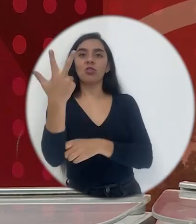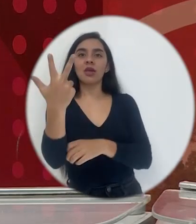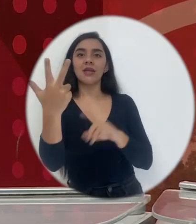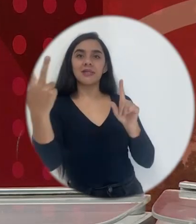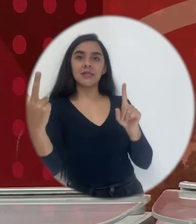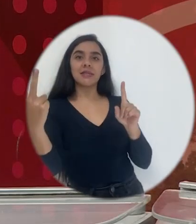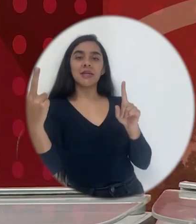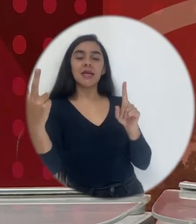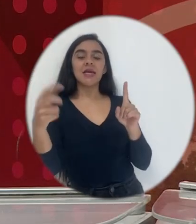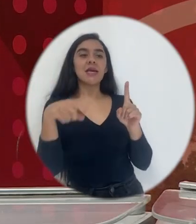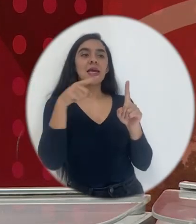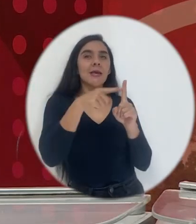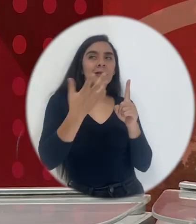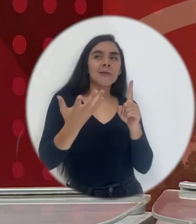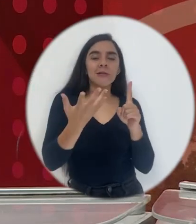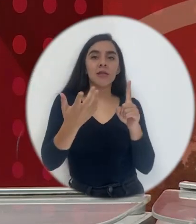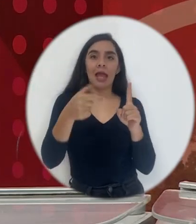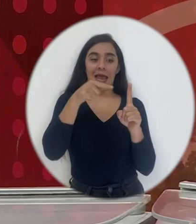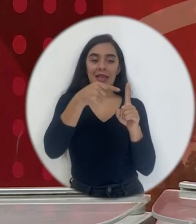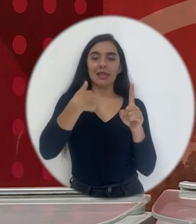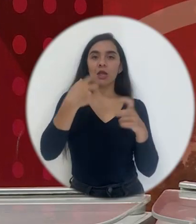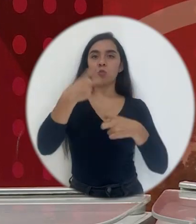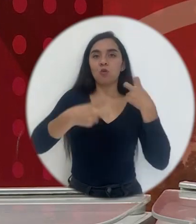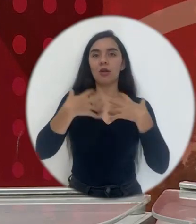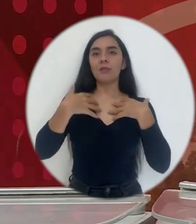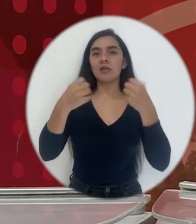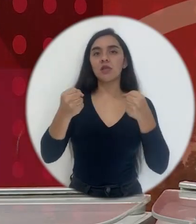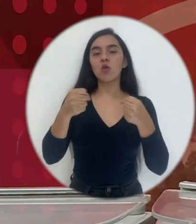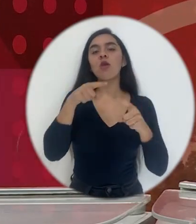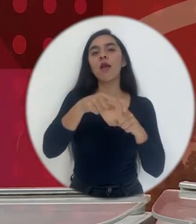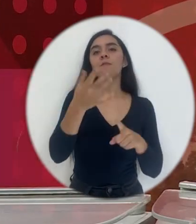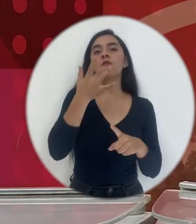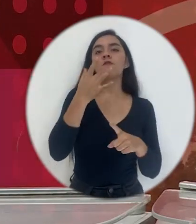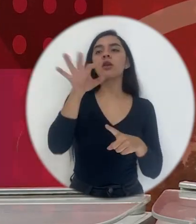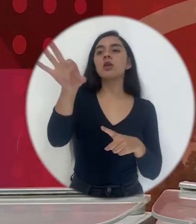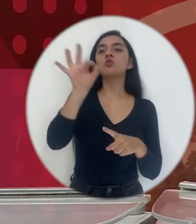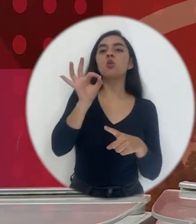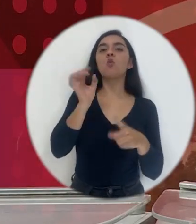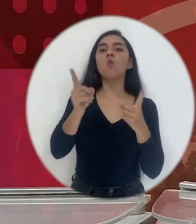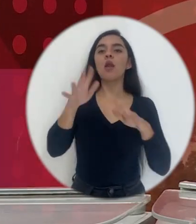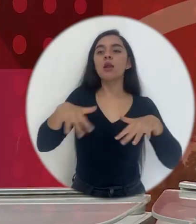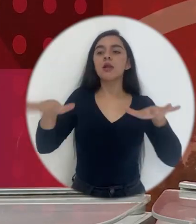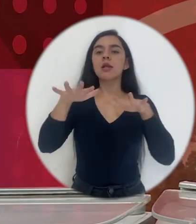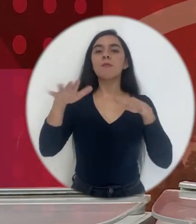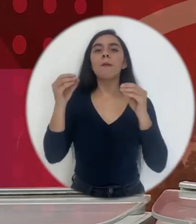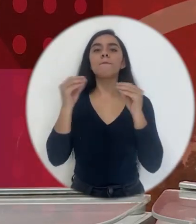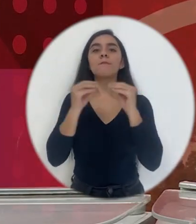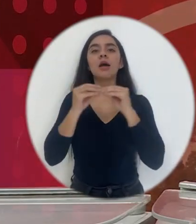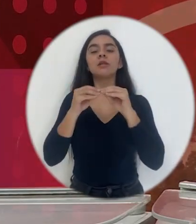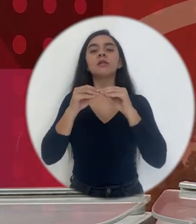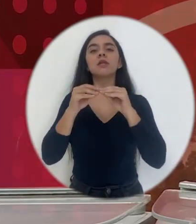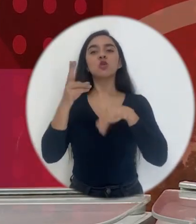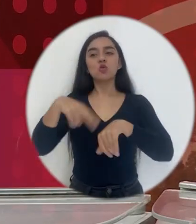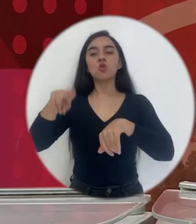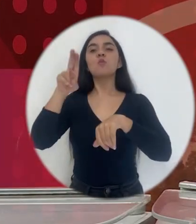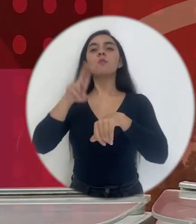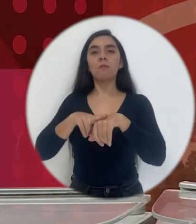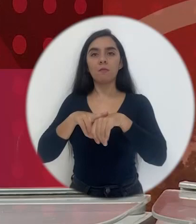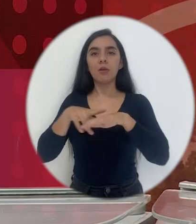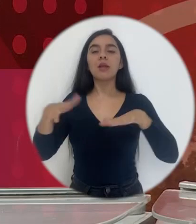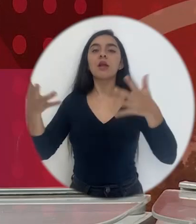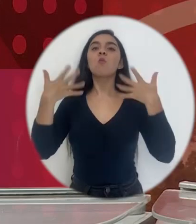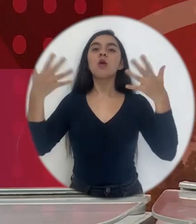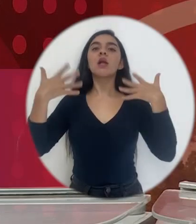señor tenía como problemas de salud y le gustaría como tener un clima muy estable. Entonces le manda a pedir como información